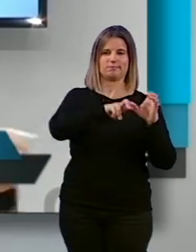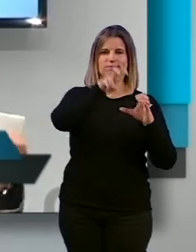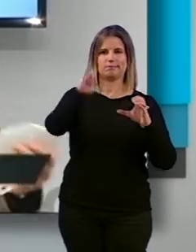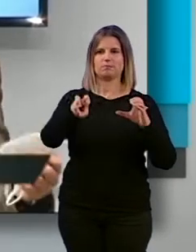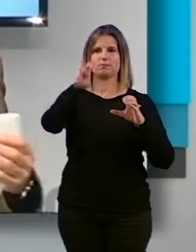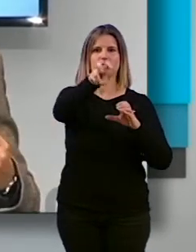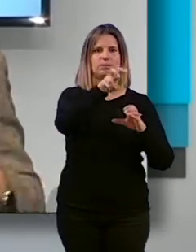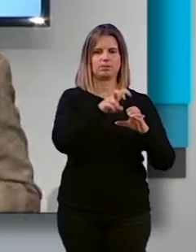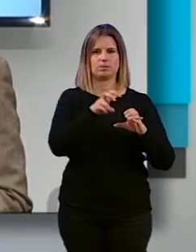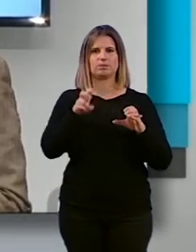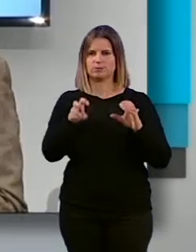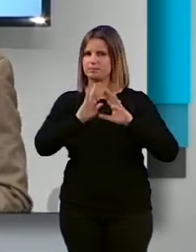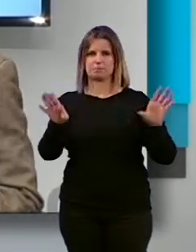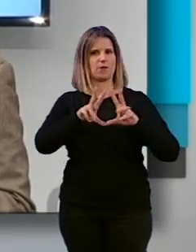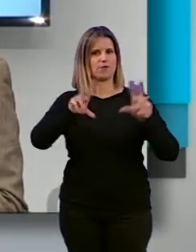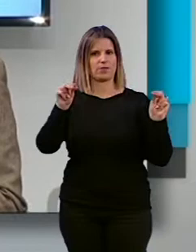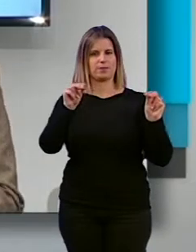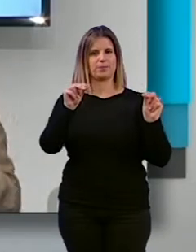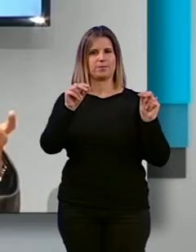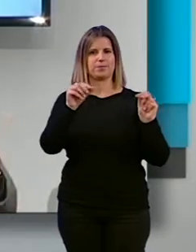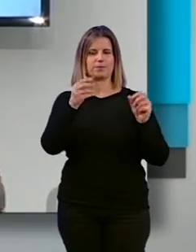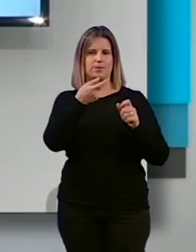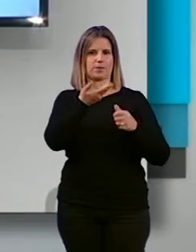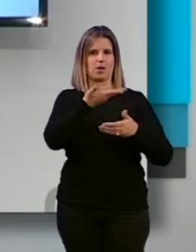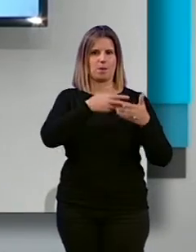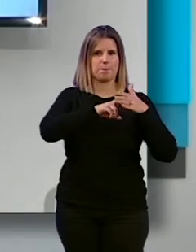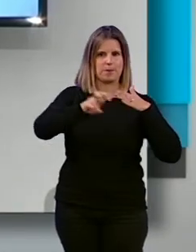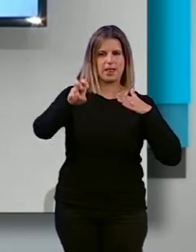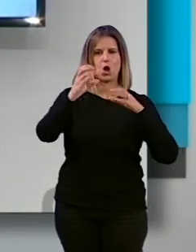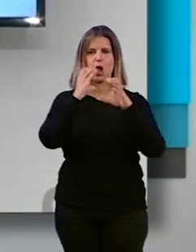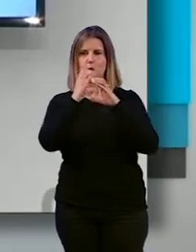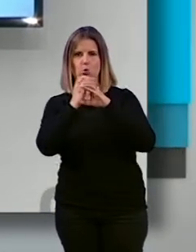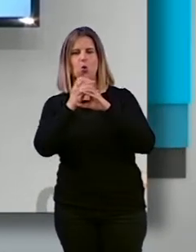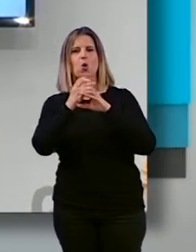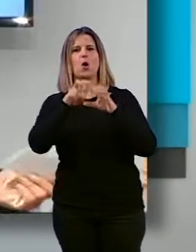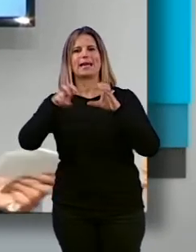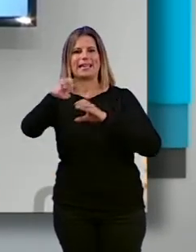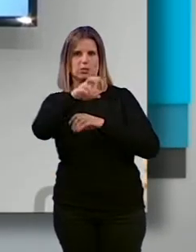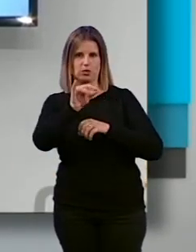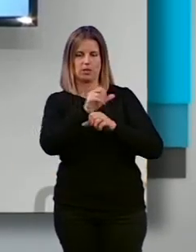claramente por intercambios, sobre todo de modelos, entre el metro, entre el autobús, entre el tren.